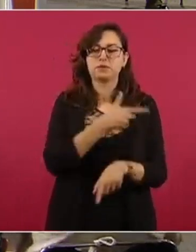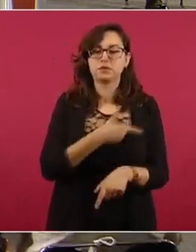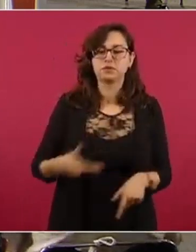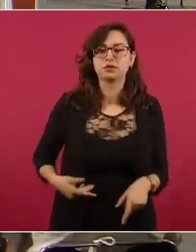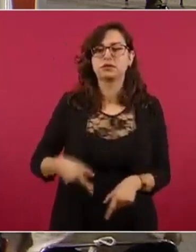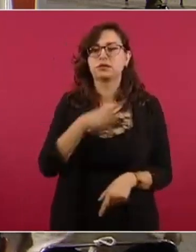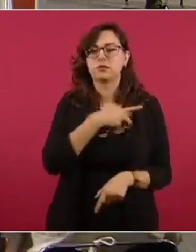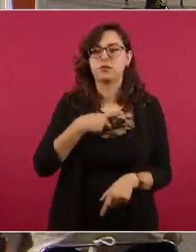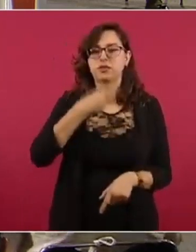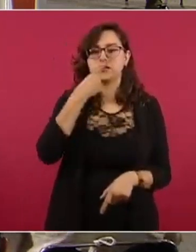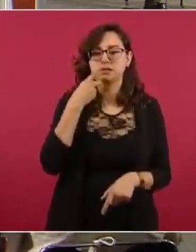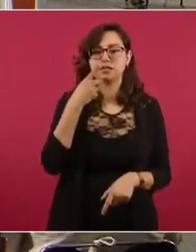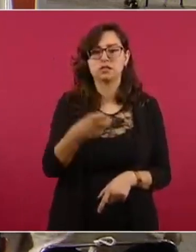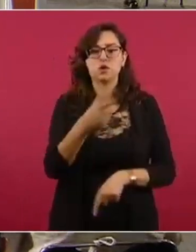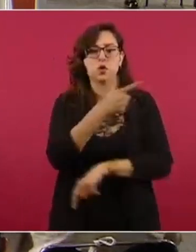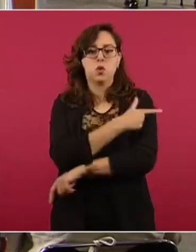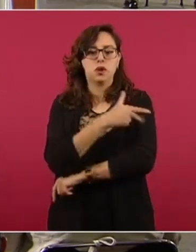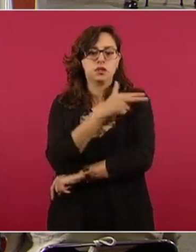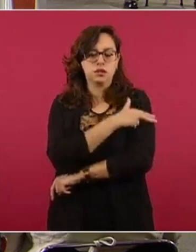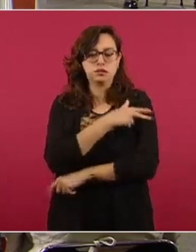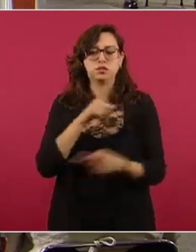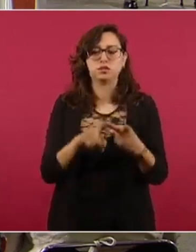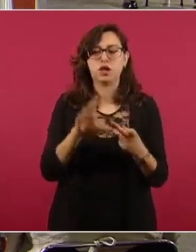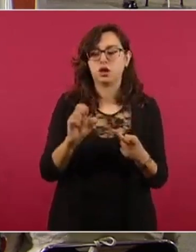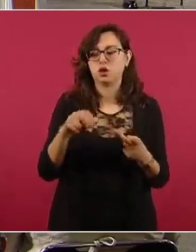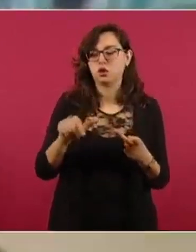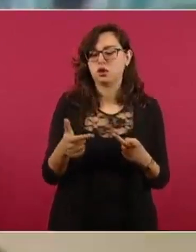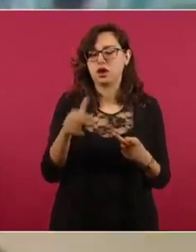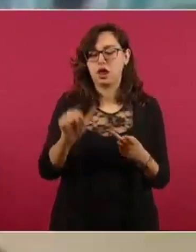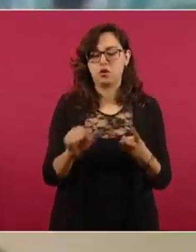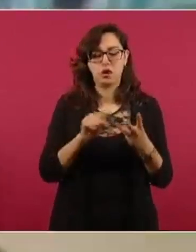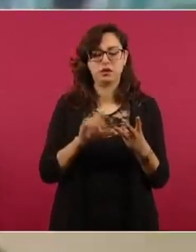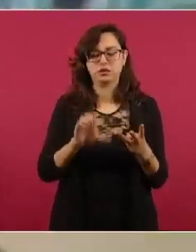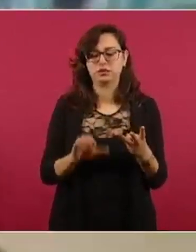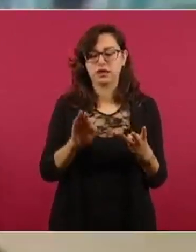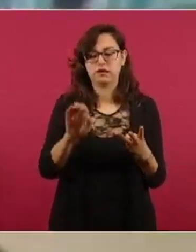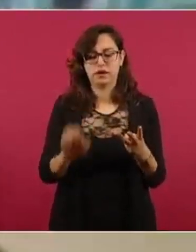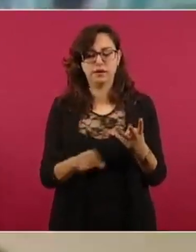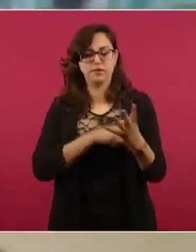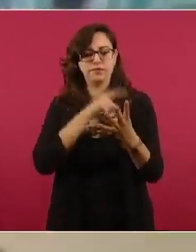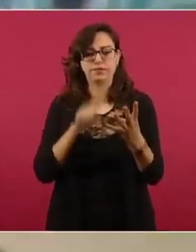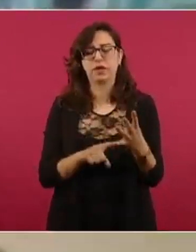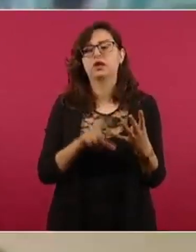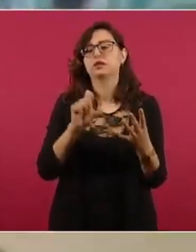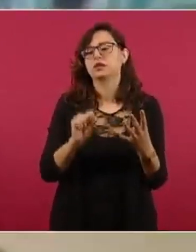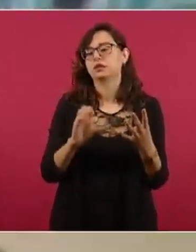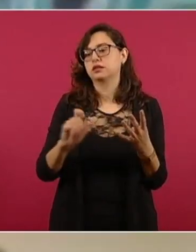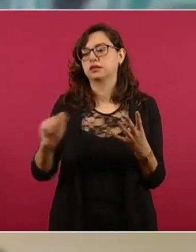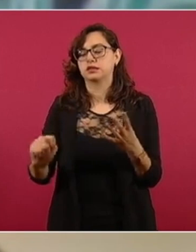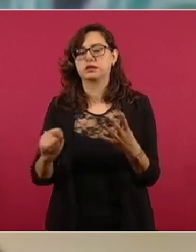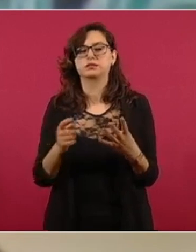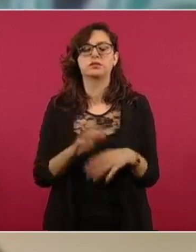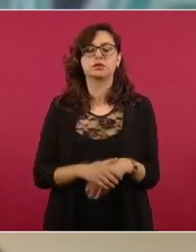tenemos el respaldo de la Guardia Nacional de Conagua, de la CFE, de la Secretaría de Comunicaciones y